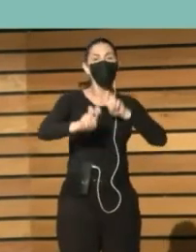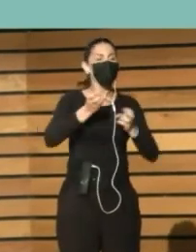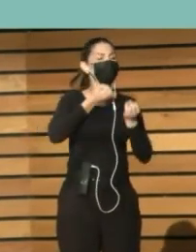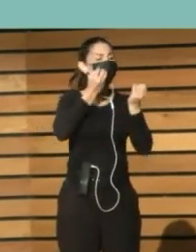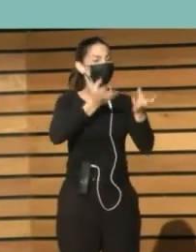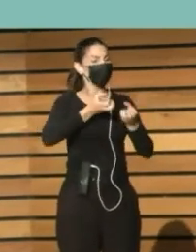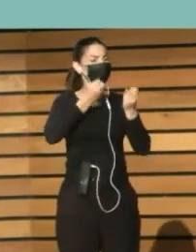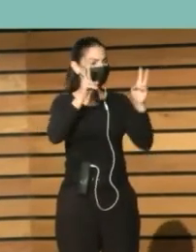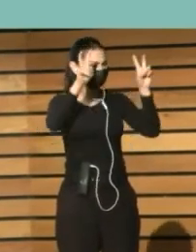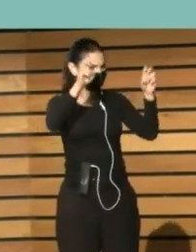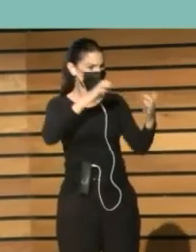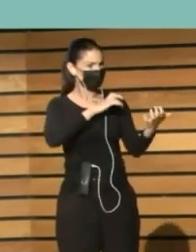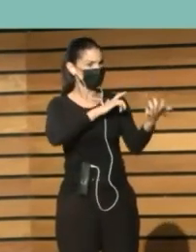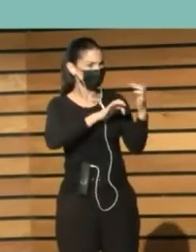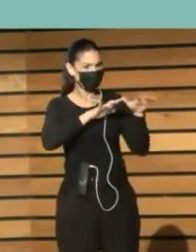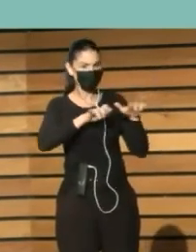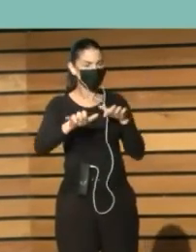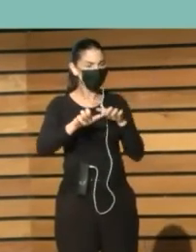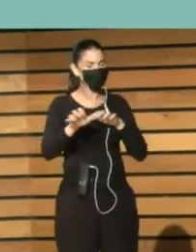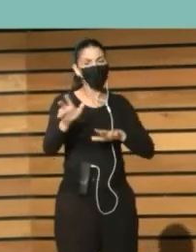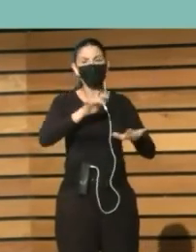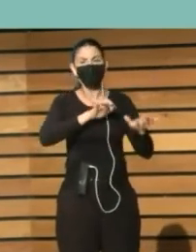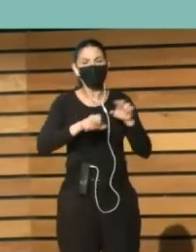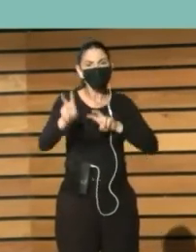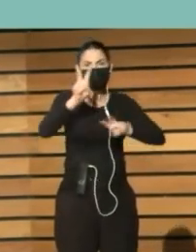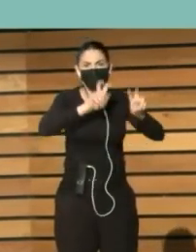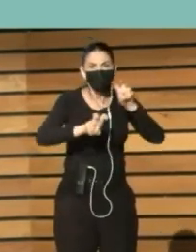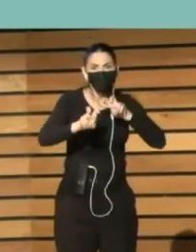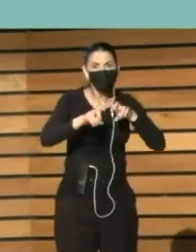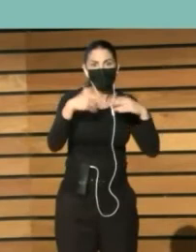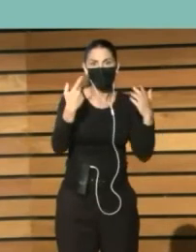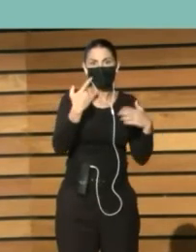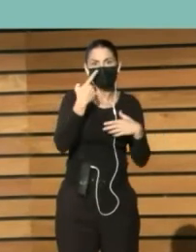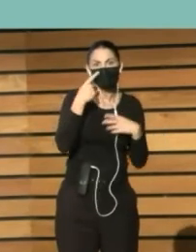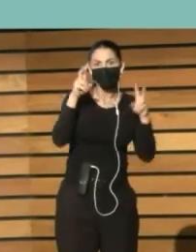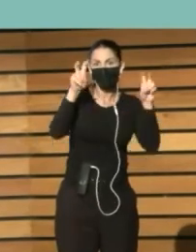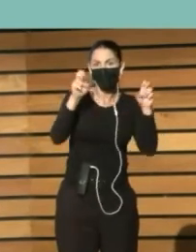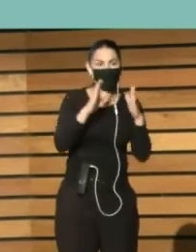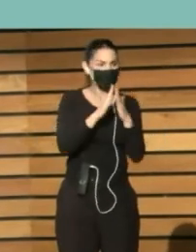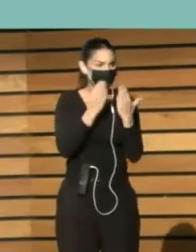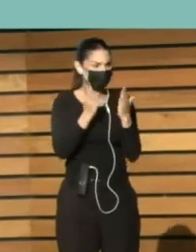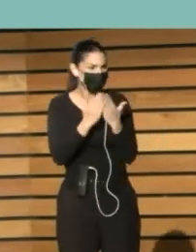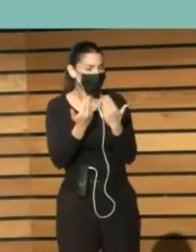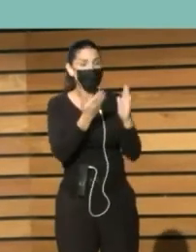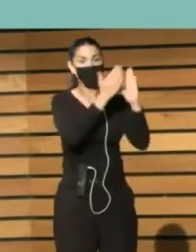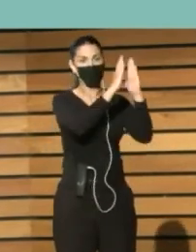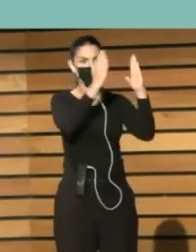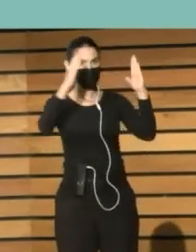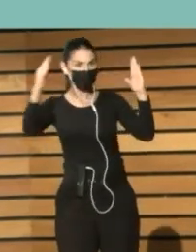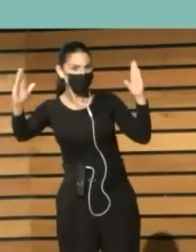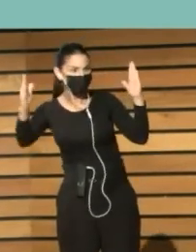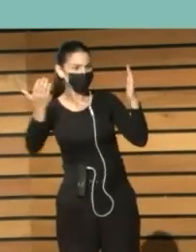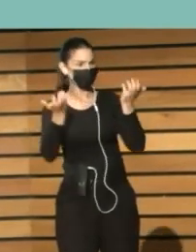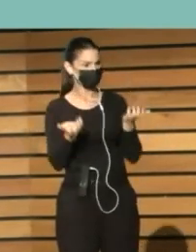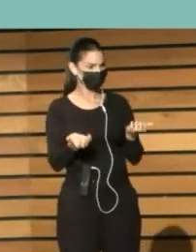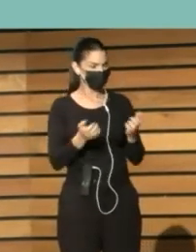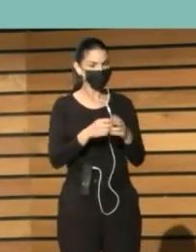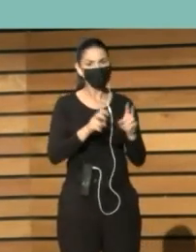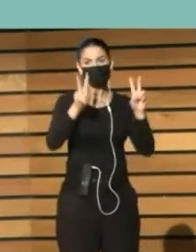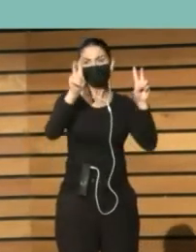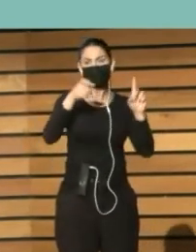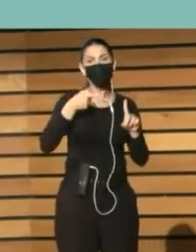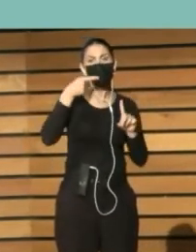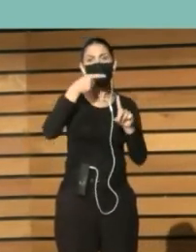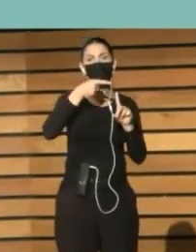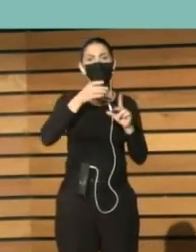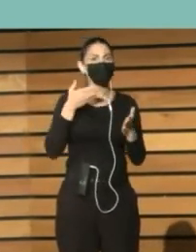En los ordenadores Acerca de Los libros Y nuestras colecciones Y el uso De